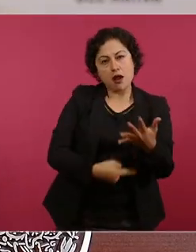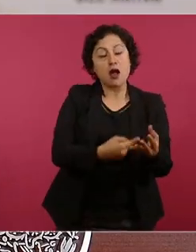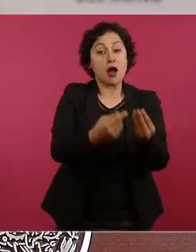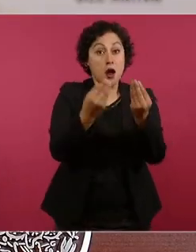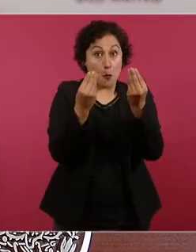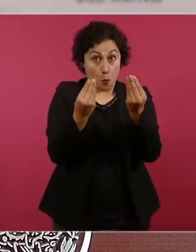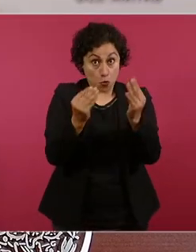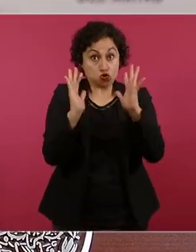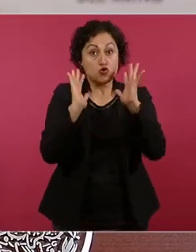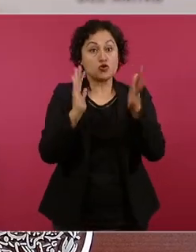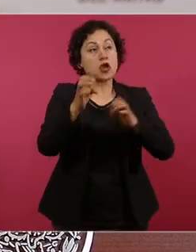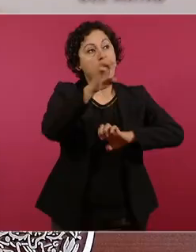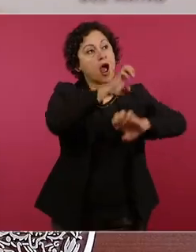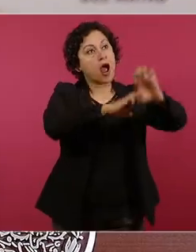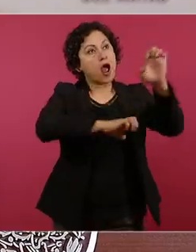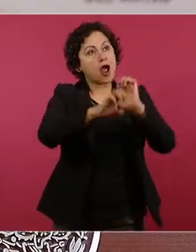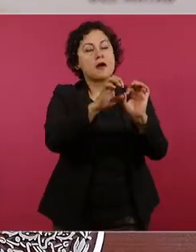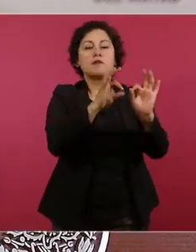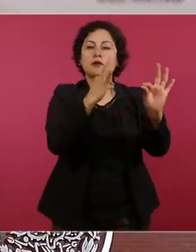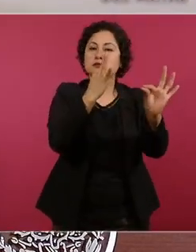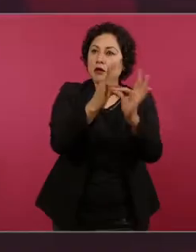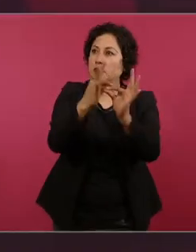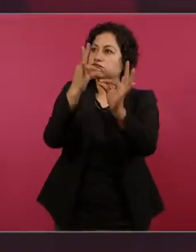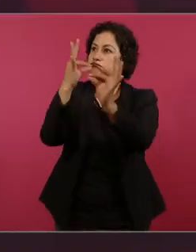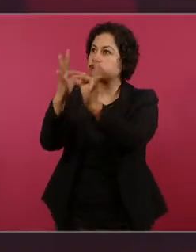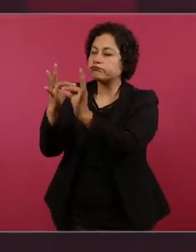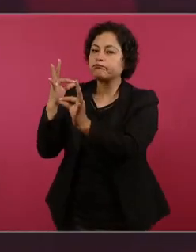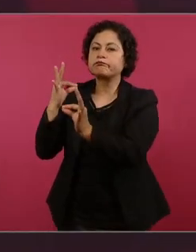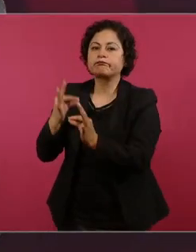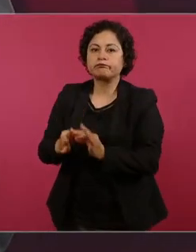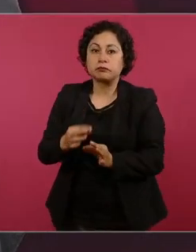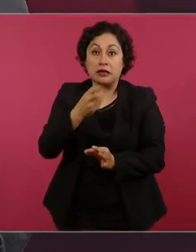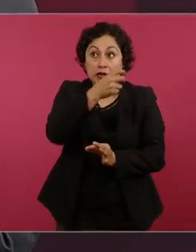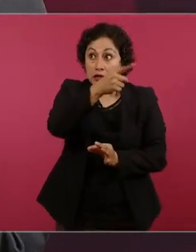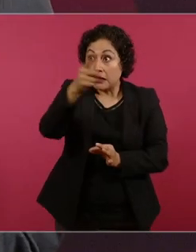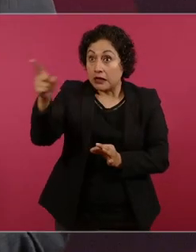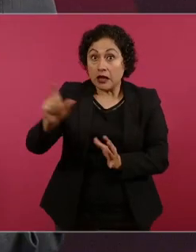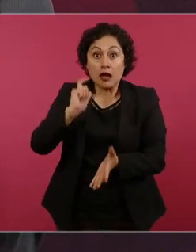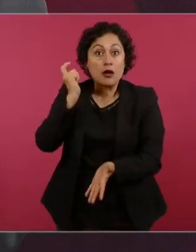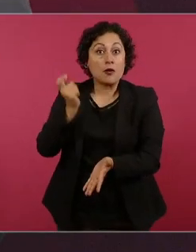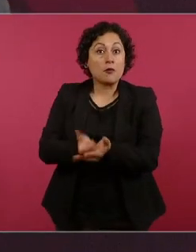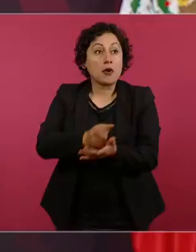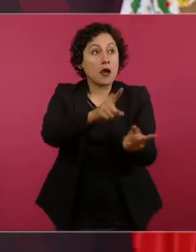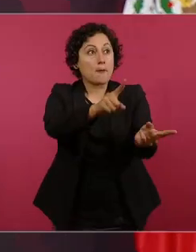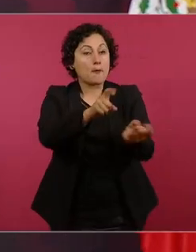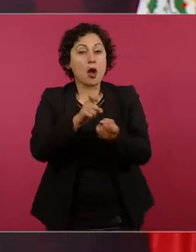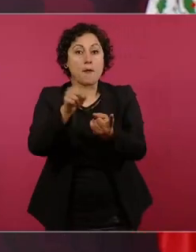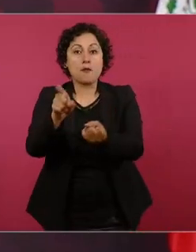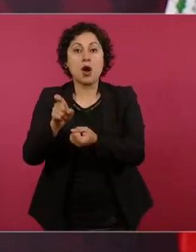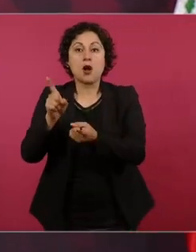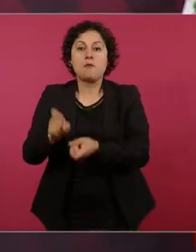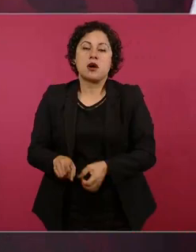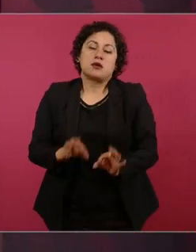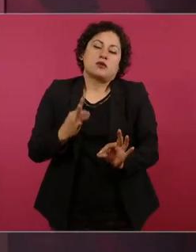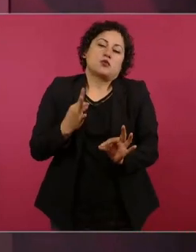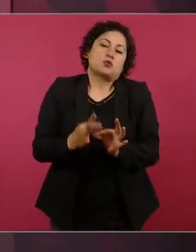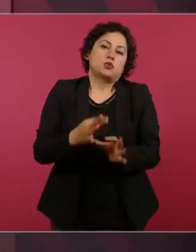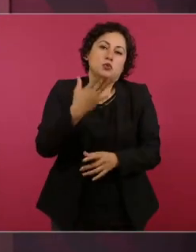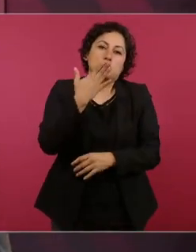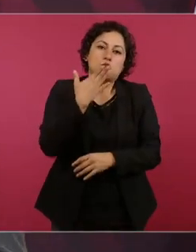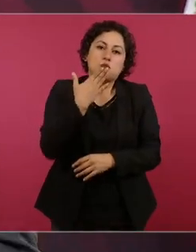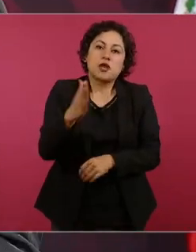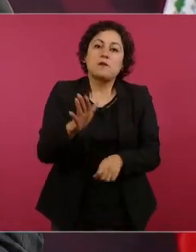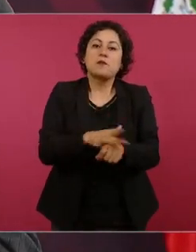pagando impuestos esto nos ha ayudado bastante porque se ha incrementado la recaudación